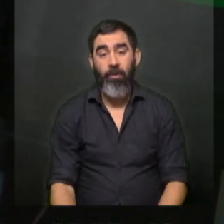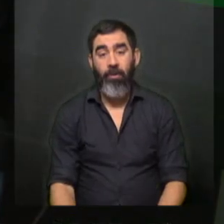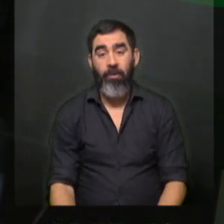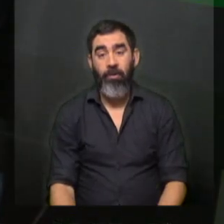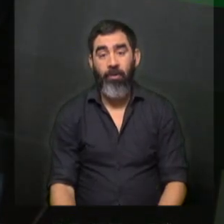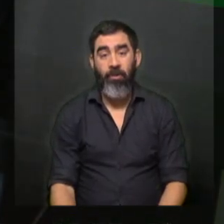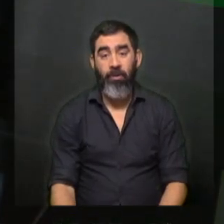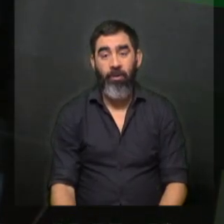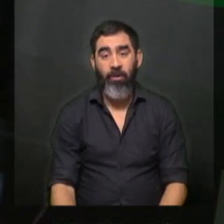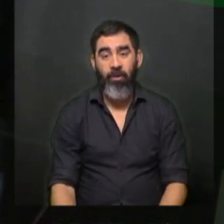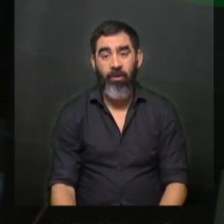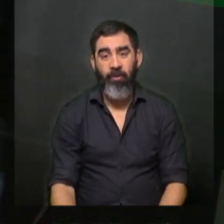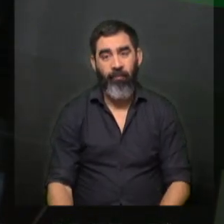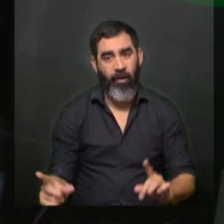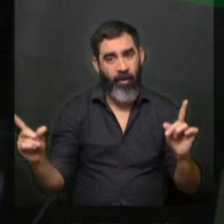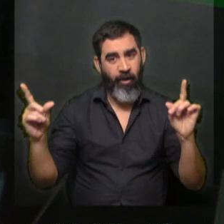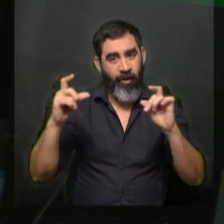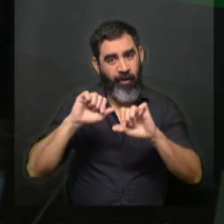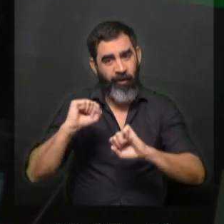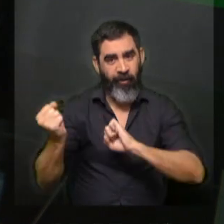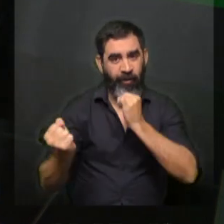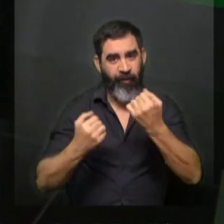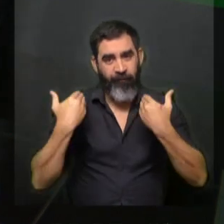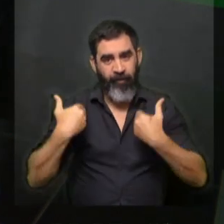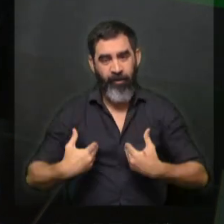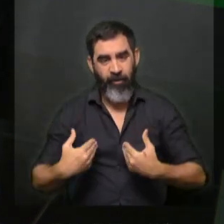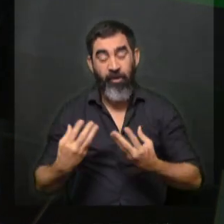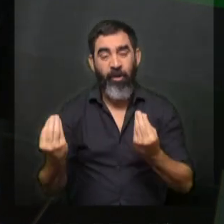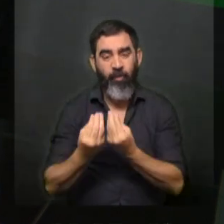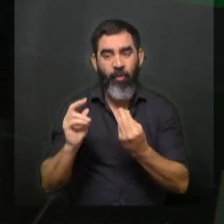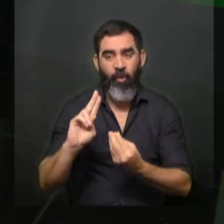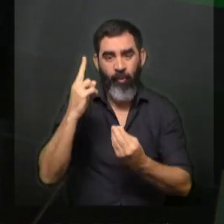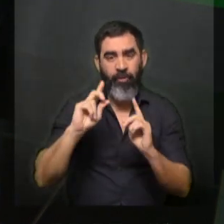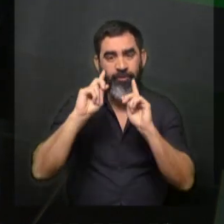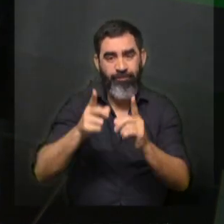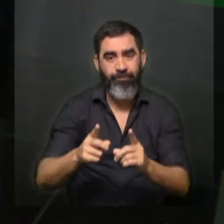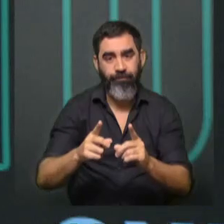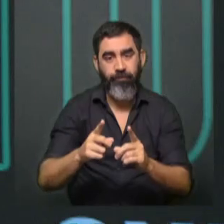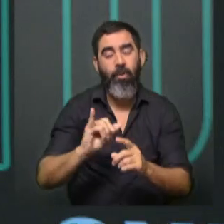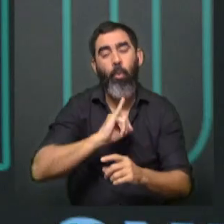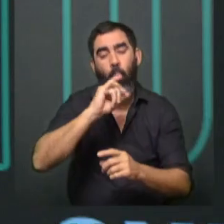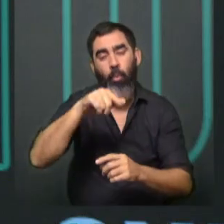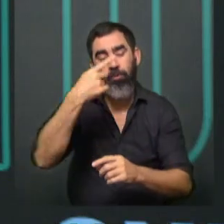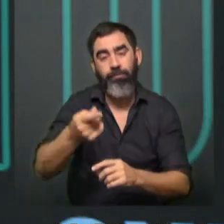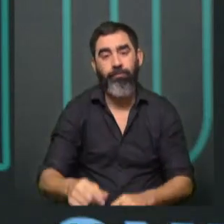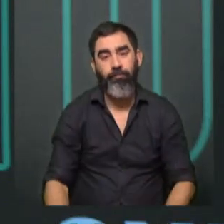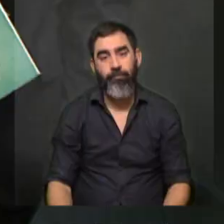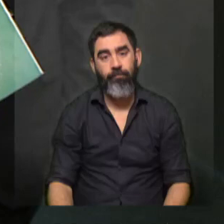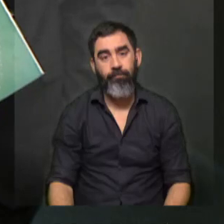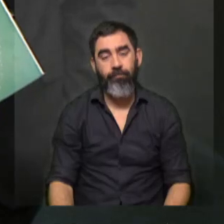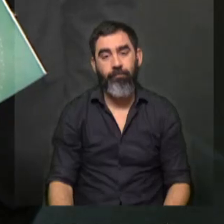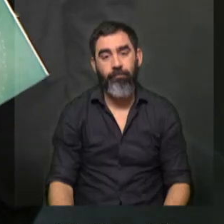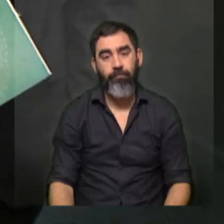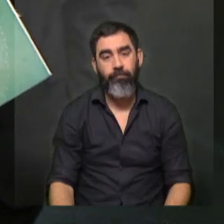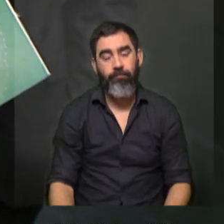¿Cómo cuesta el cuerpo moverse? Exactamente. Y para muchos uruguayos aún más, después ellas van a comentar un poco al respecto. Bien diferente, perdóname Eduardo,